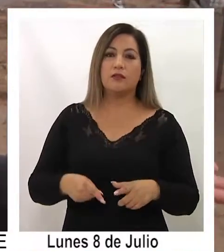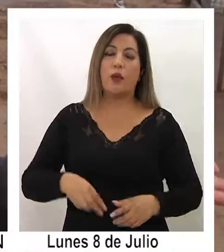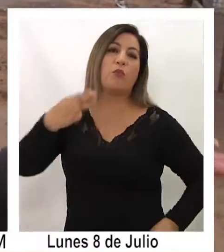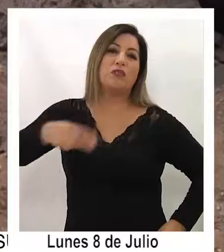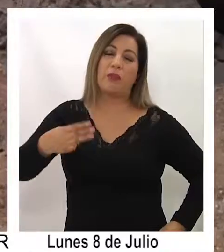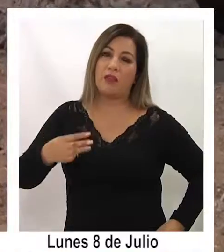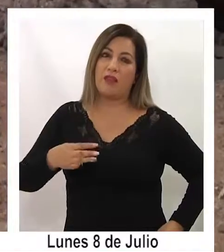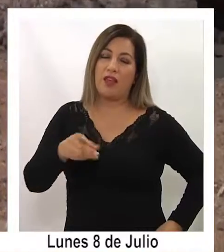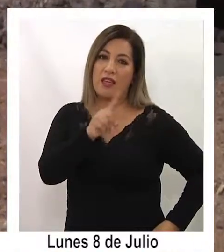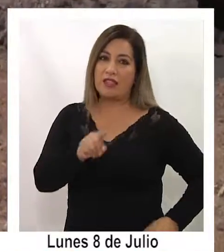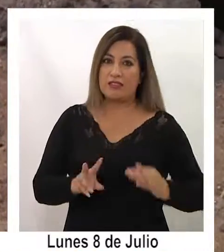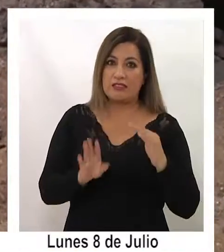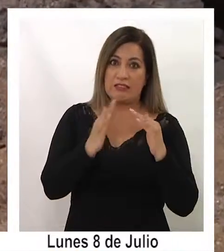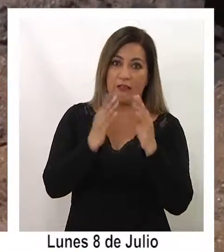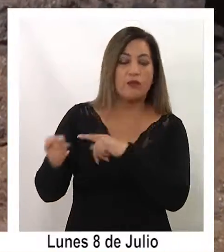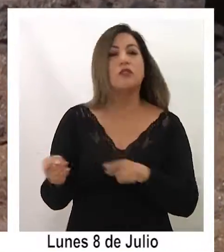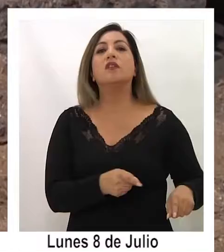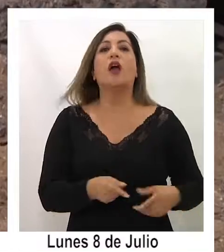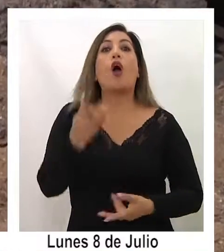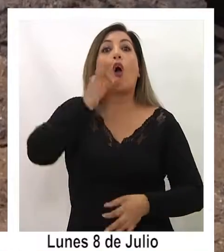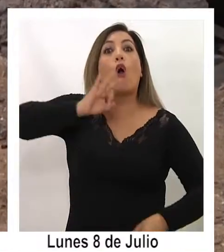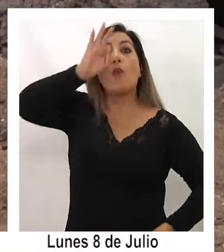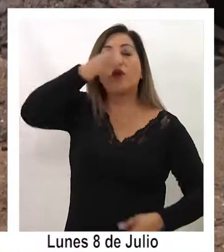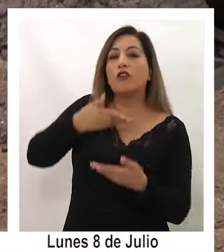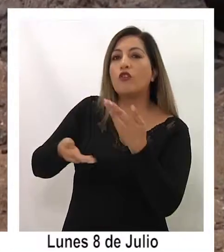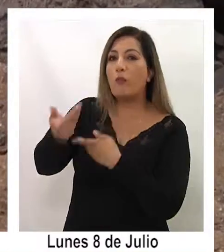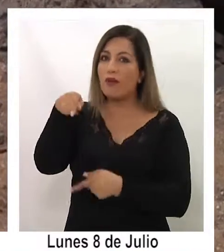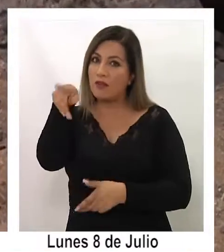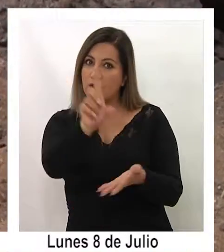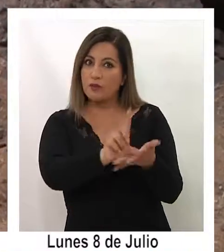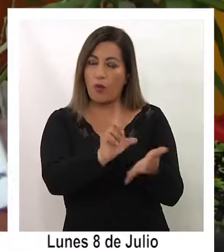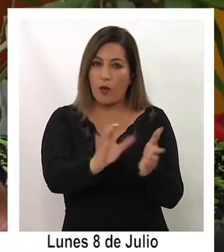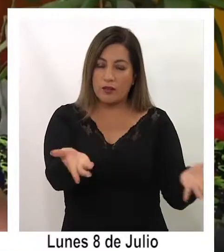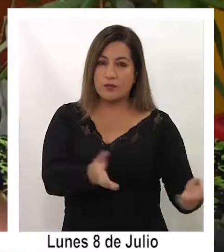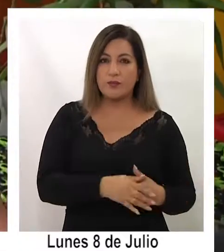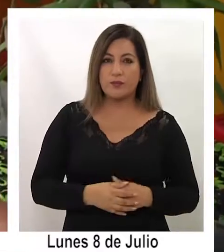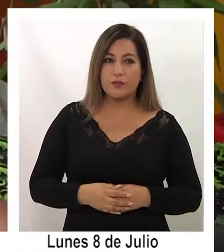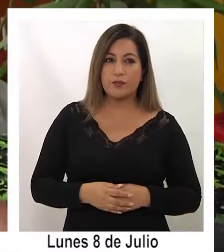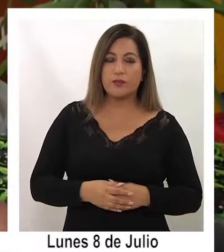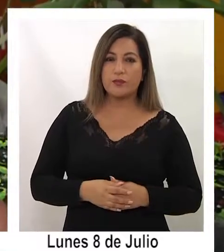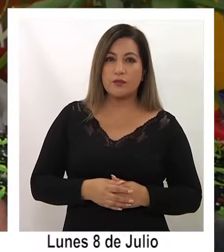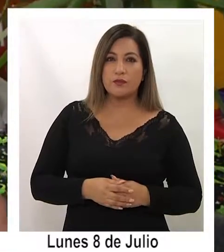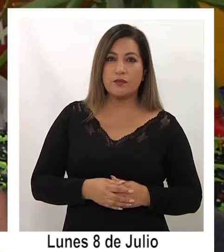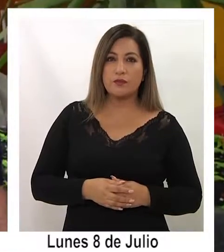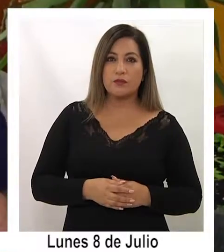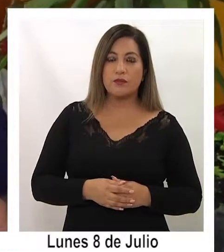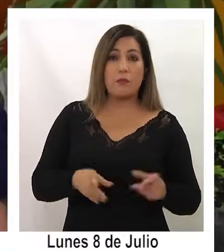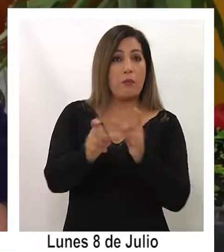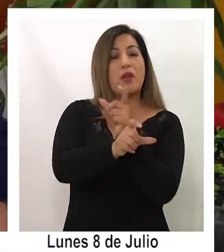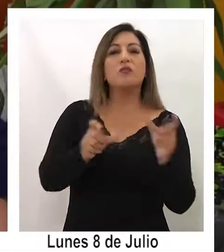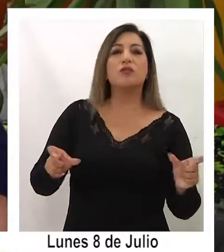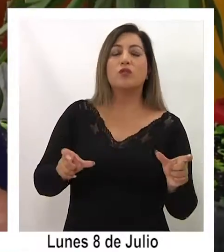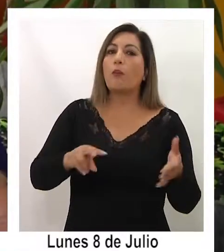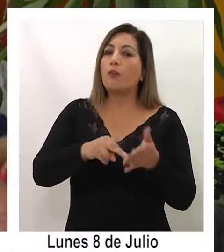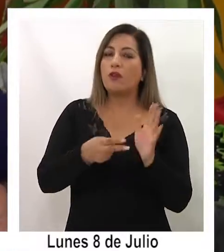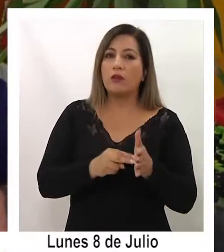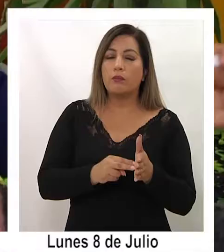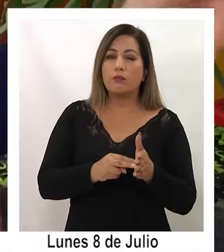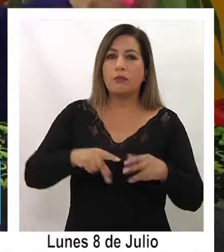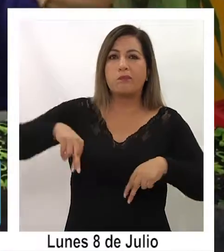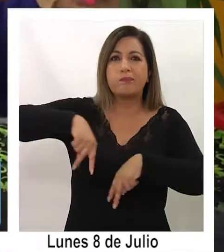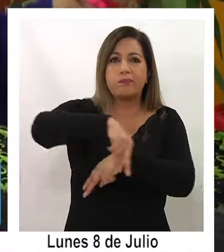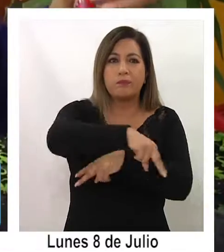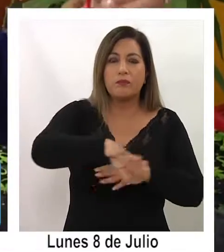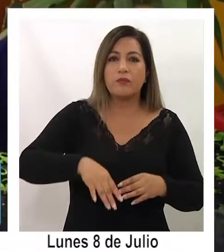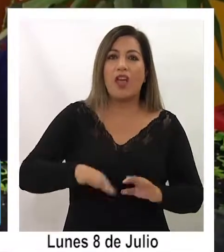vivienda. Las opiniones son compartidas en el sector. Para los autos, para la gente que pasa, todas esas cosas,